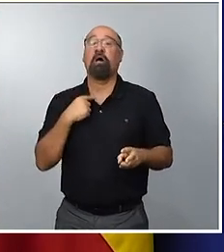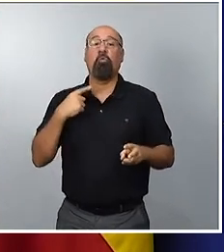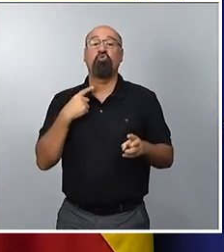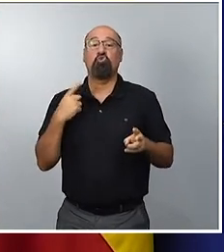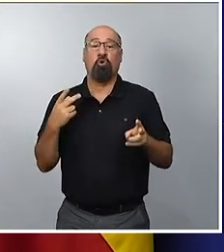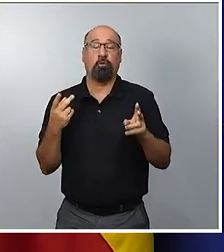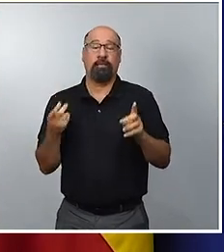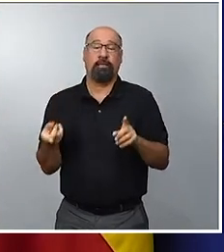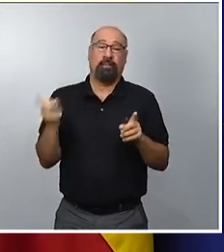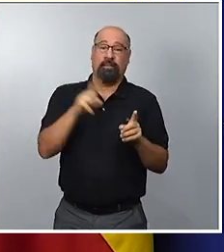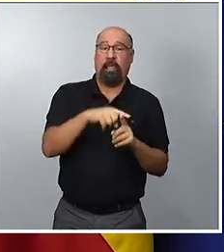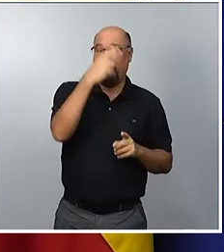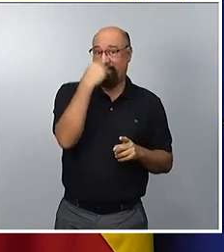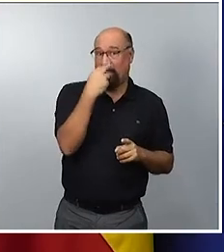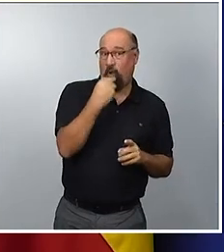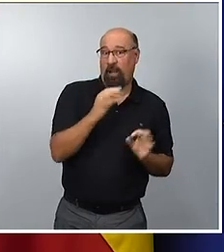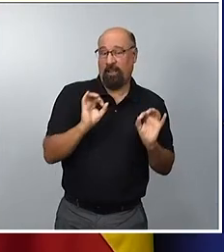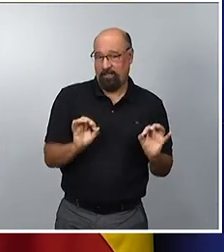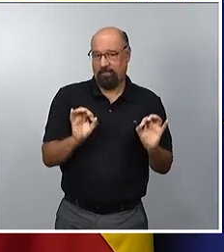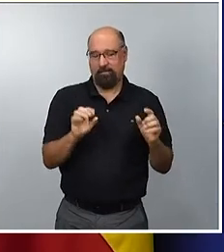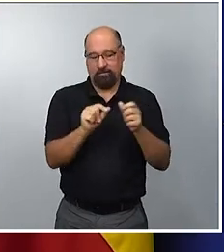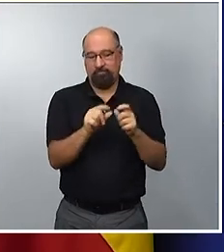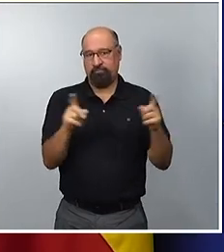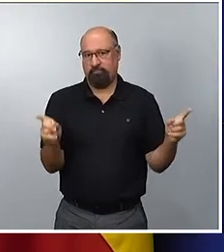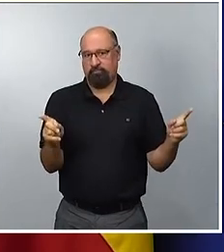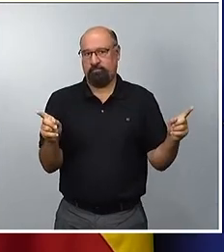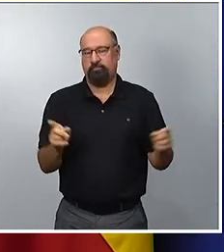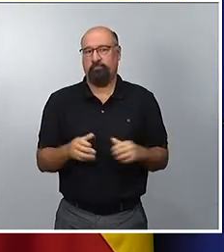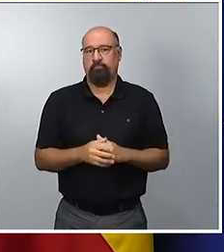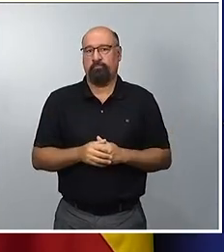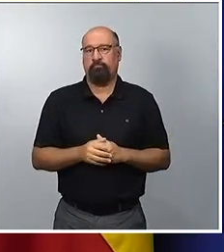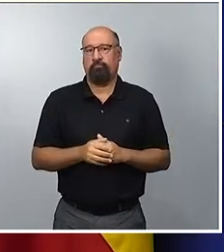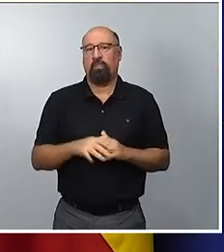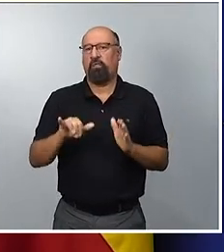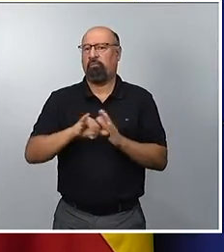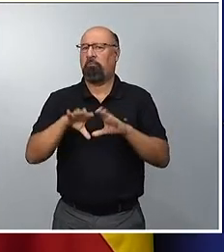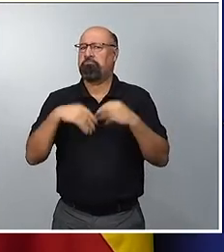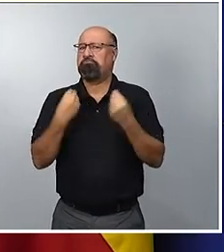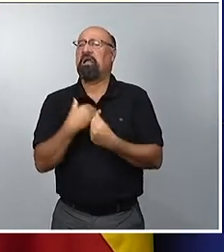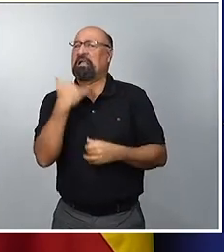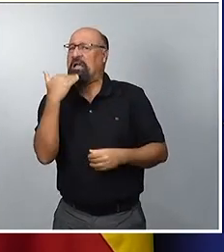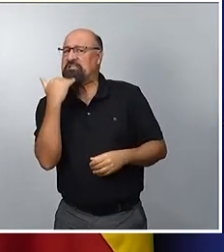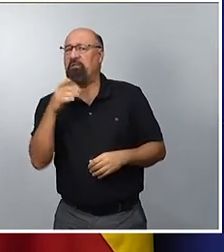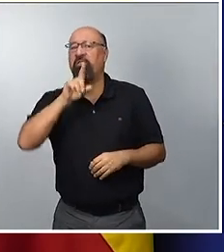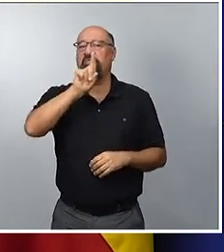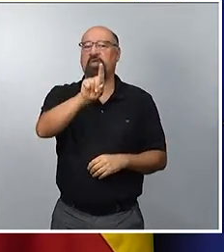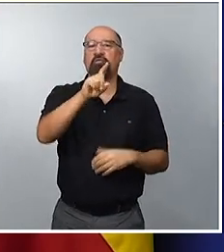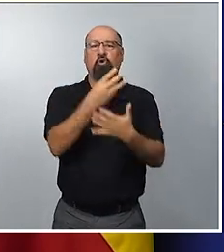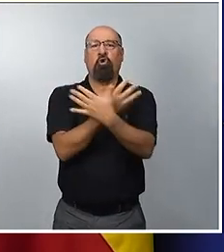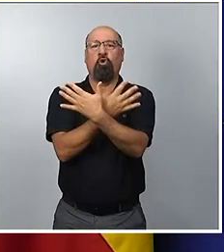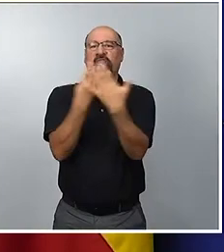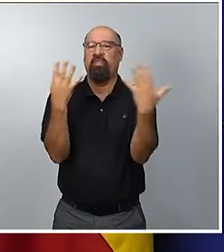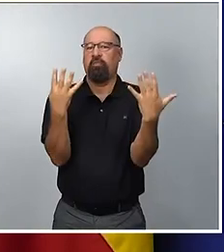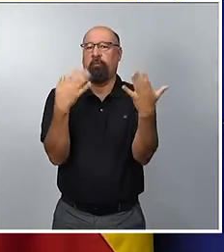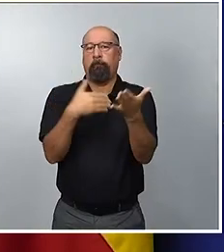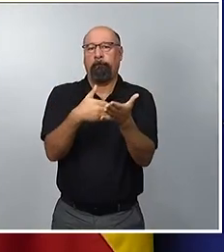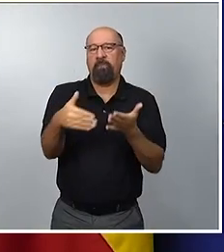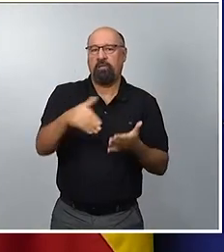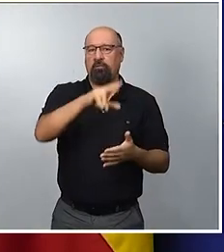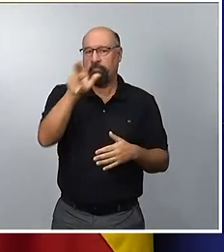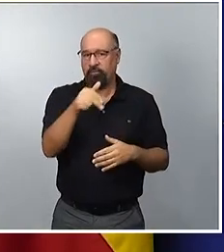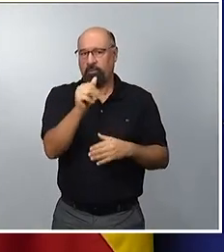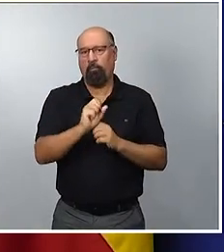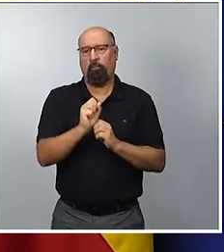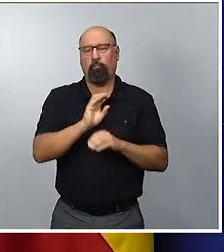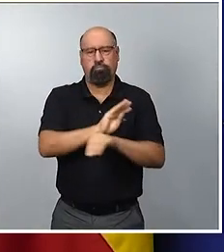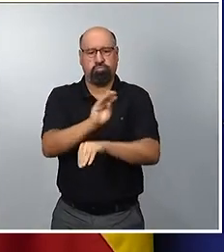avanzando en la lecificación de ese tramo. Además, de 119 millones de euros van destinados al control de la vegetación de